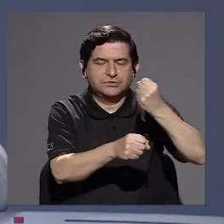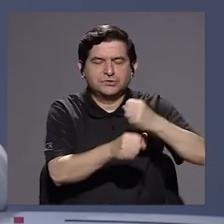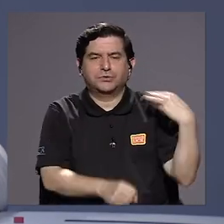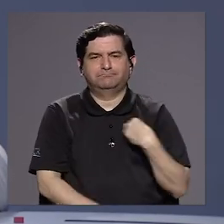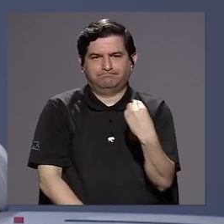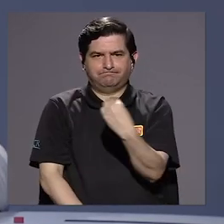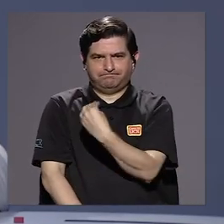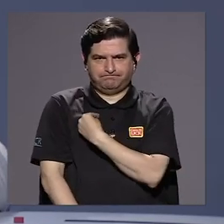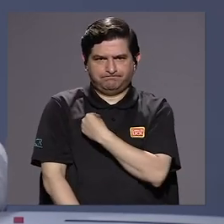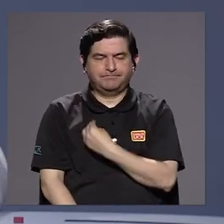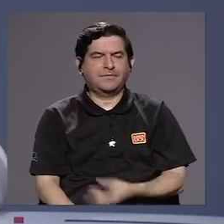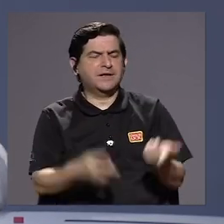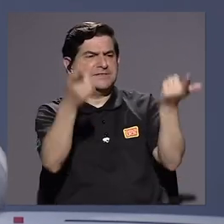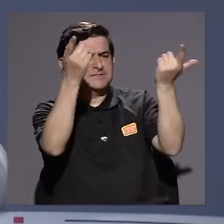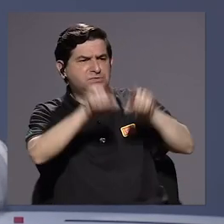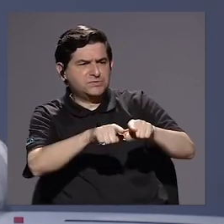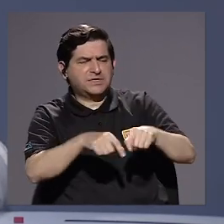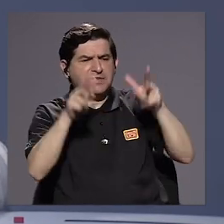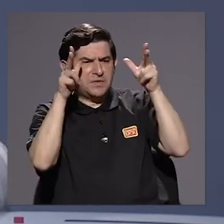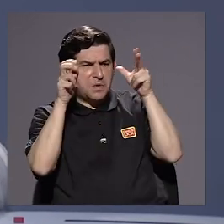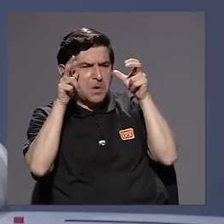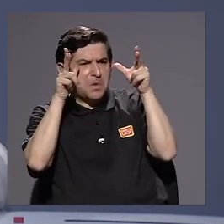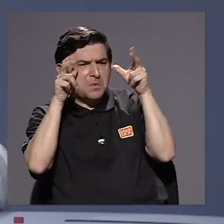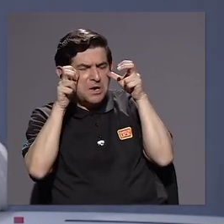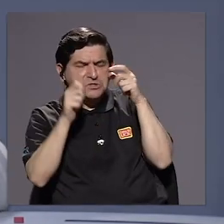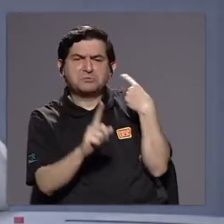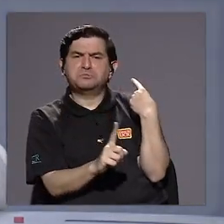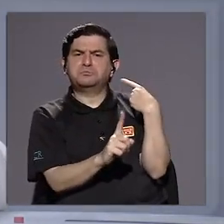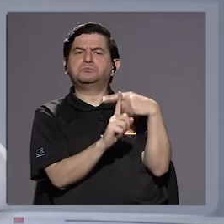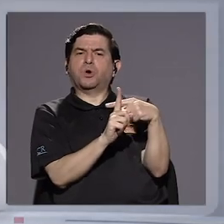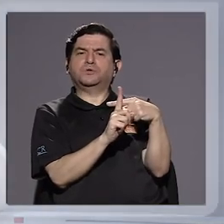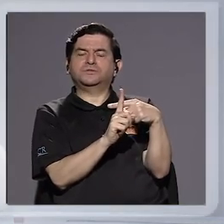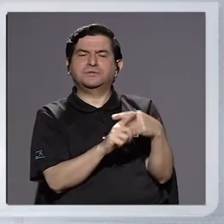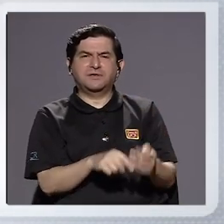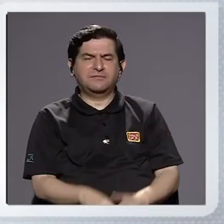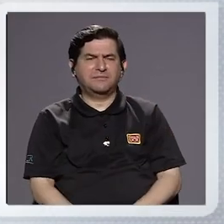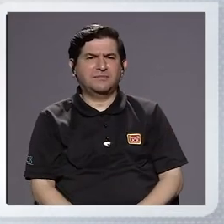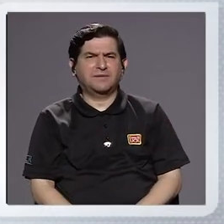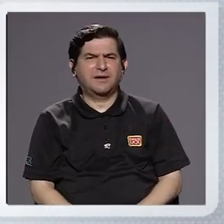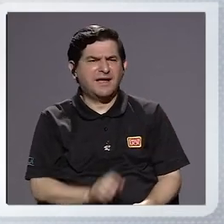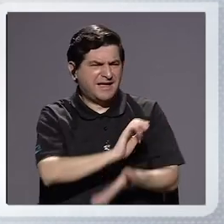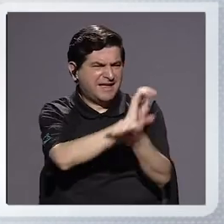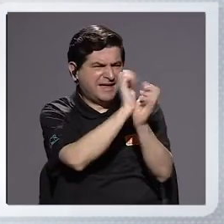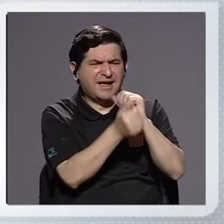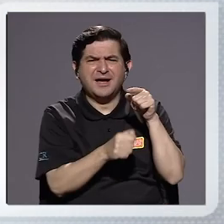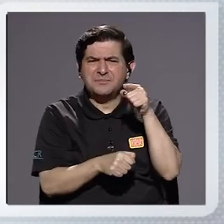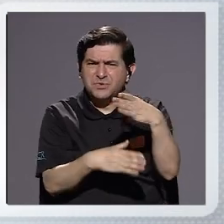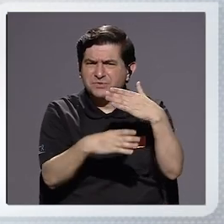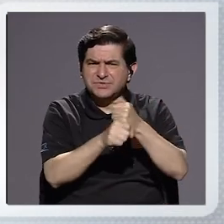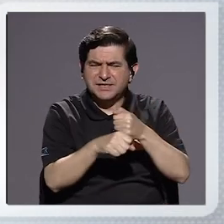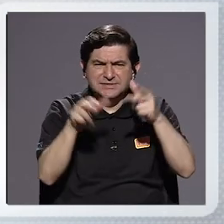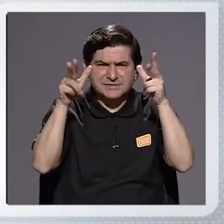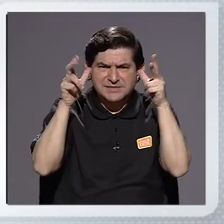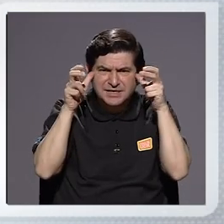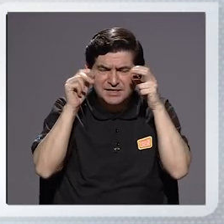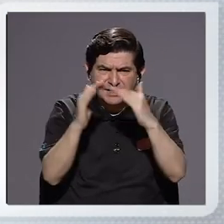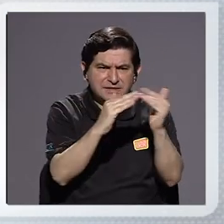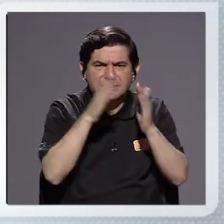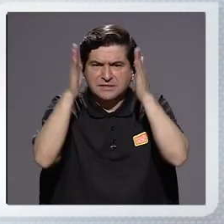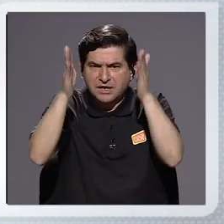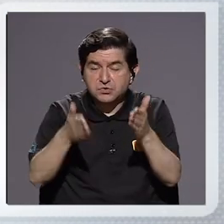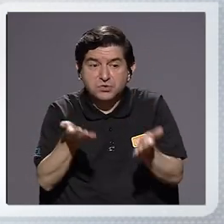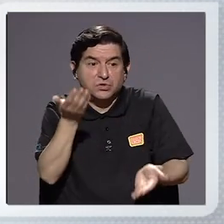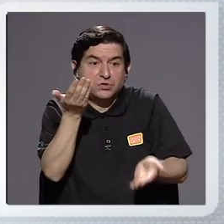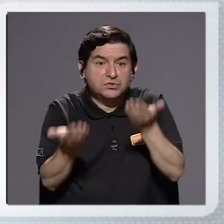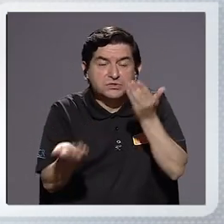se dio una percepción positiva. ¿Hubo algún cambio que usted hizo para que esa percepción ciudadana, algún